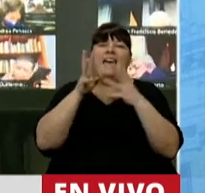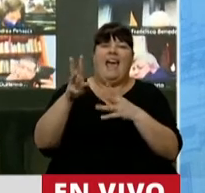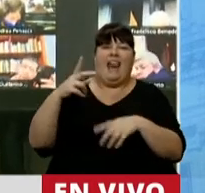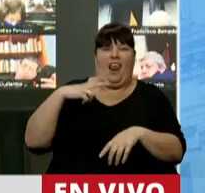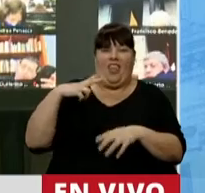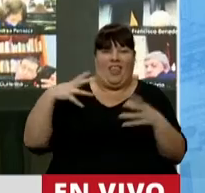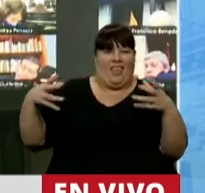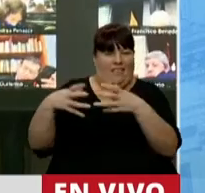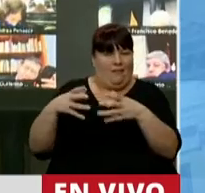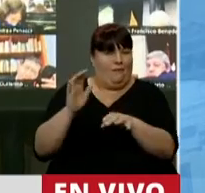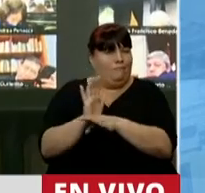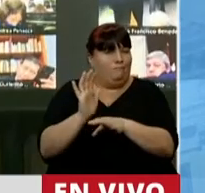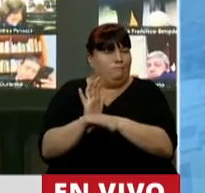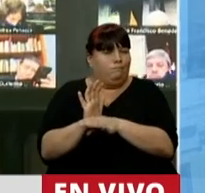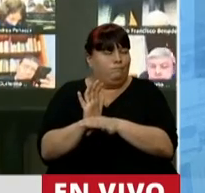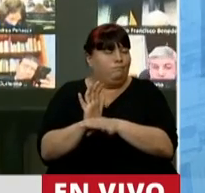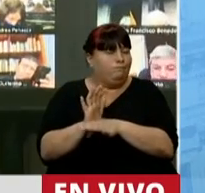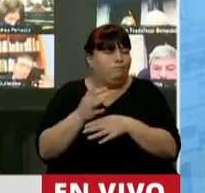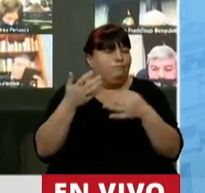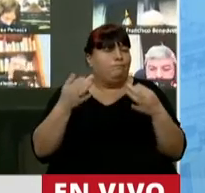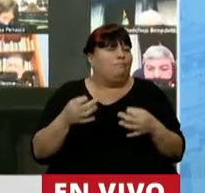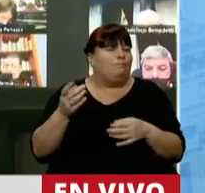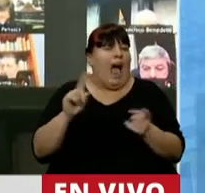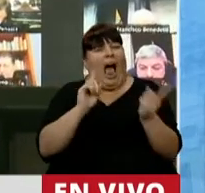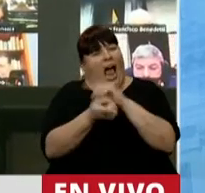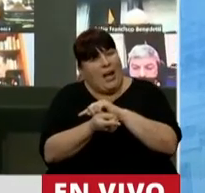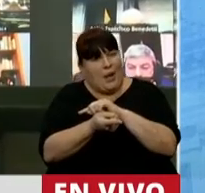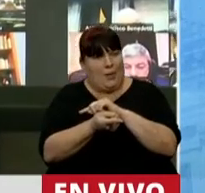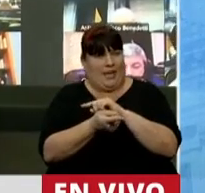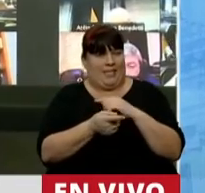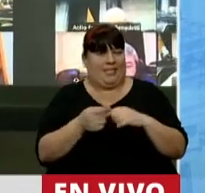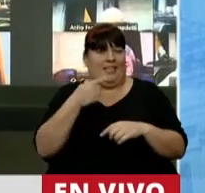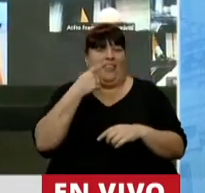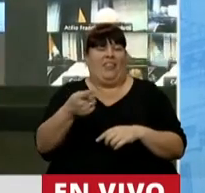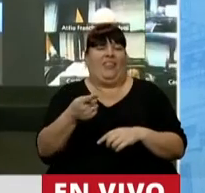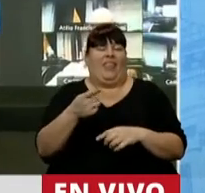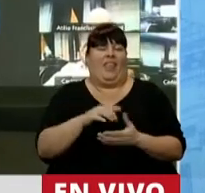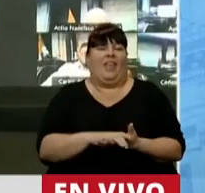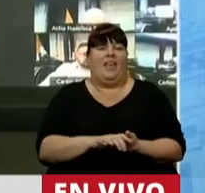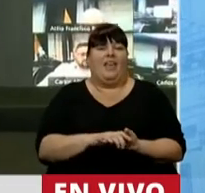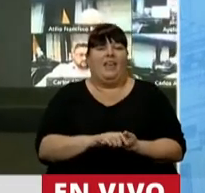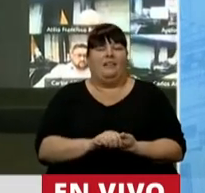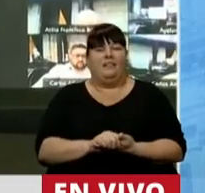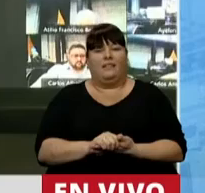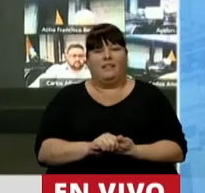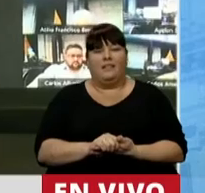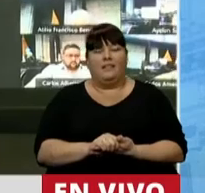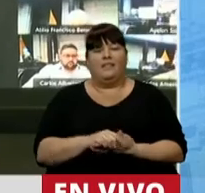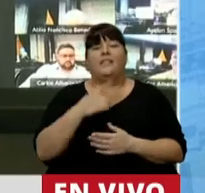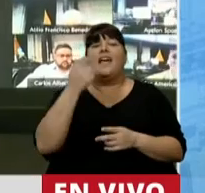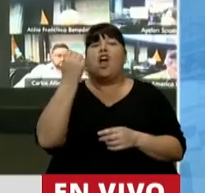Es decir, precisamente todo lo contrario de lo que la enflaquecida y famélica